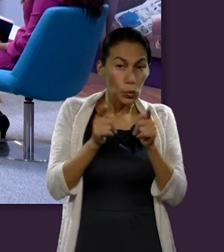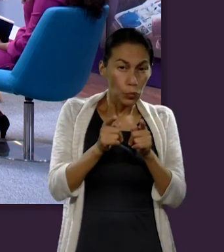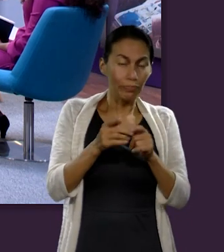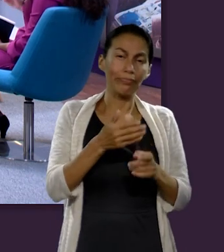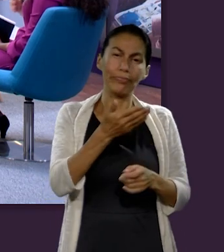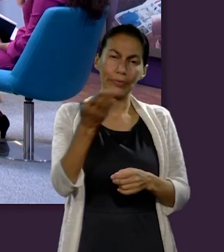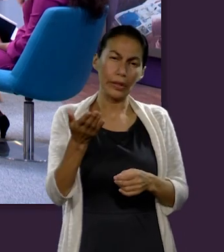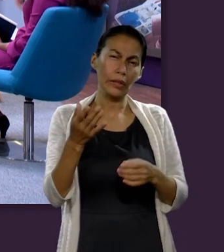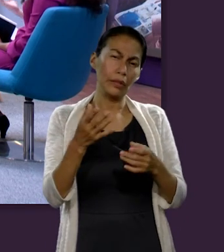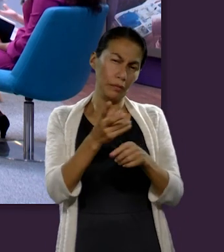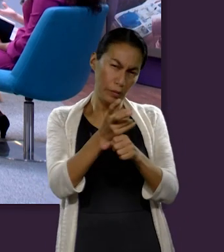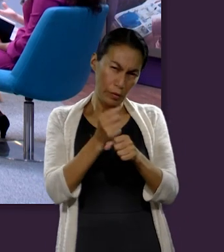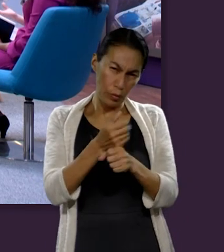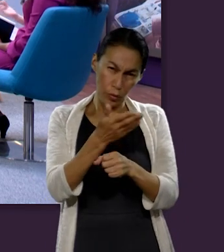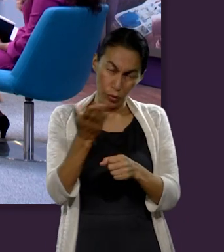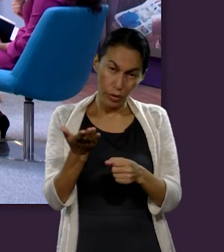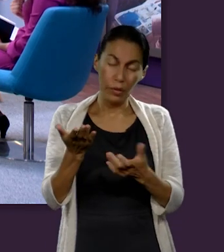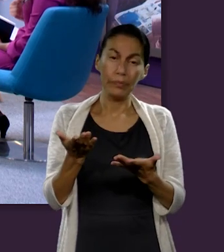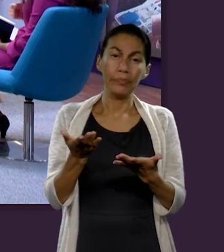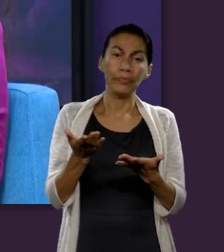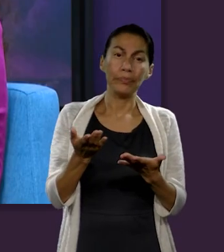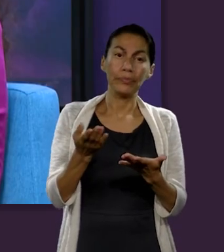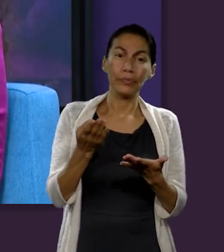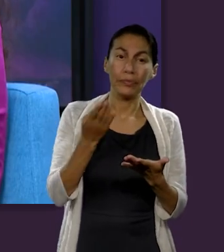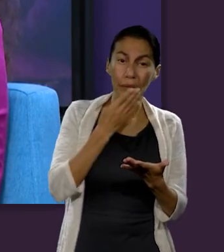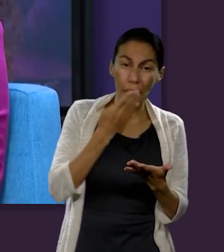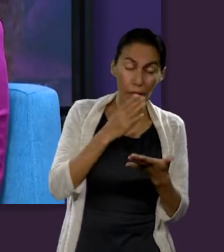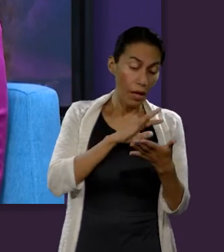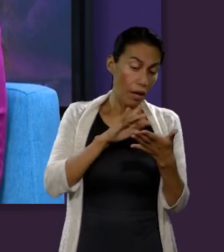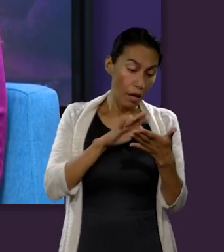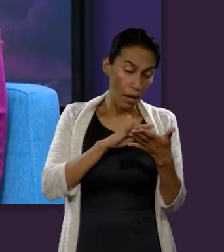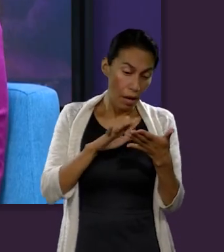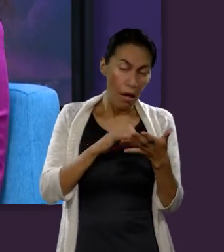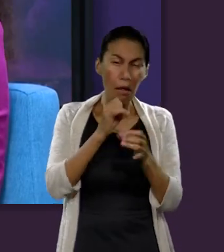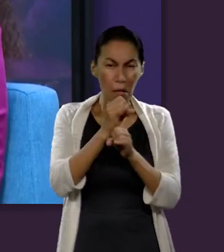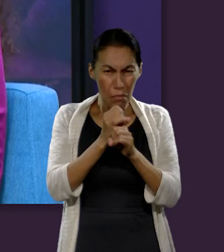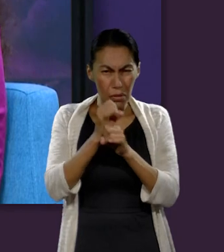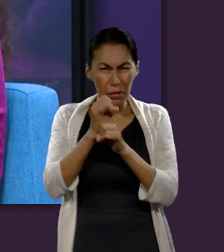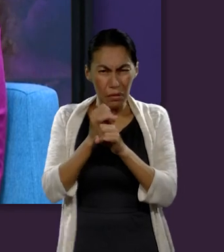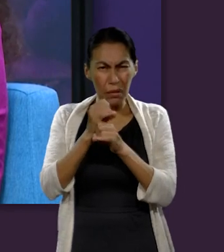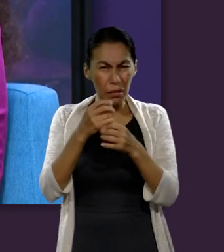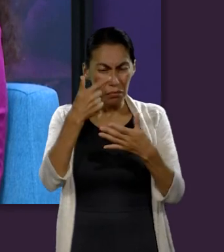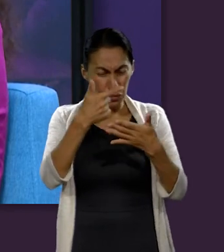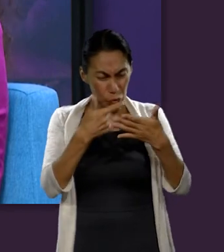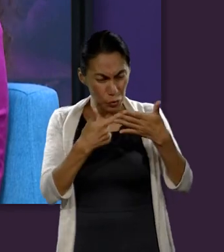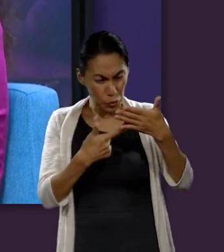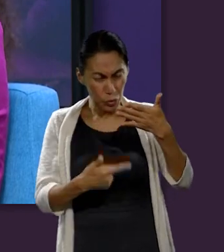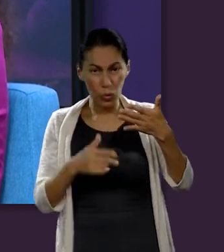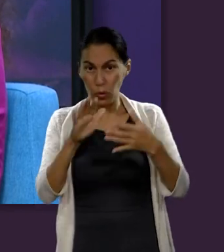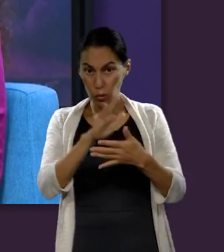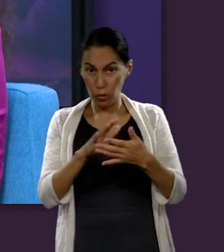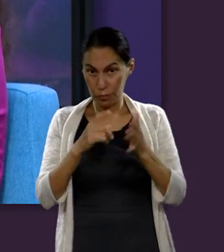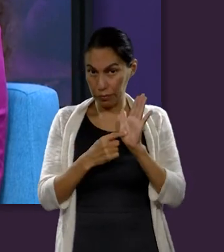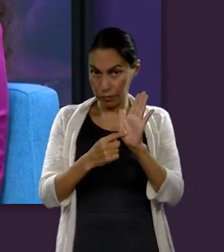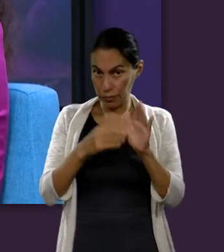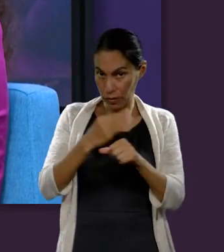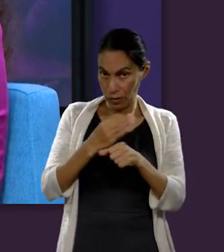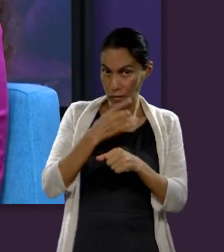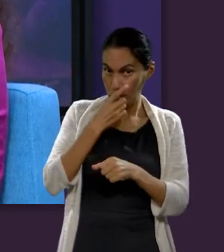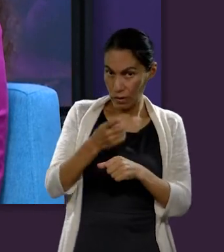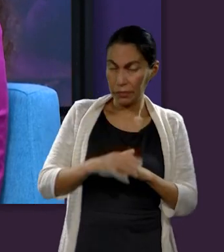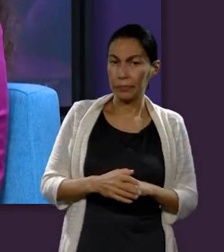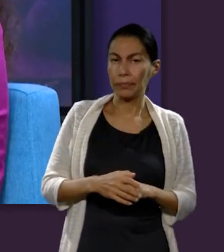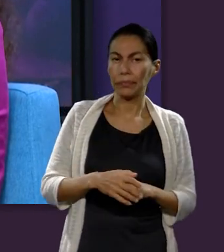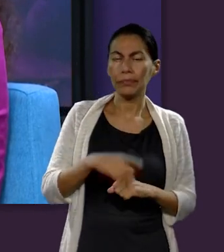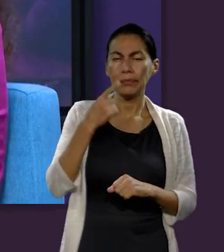muy, muy resumida, invitamos a las personas que nos ven que puedan indagar más y leer completamente todos los capítulos que estamos